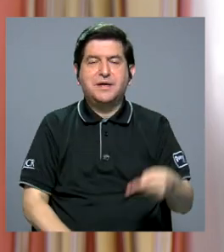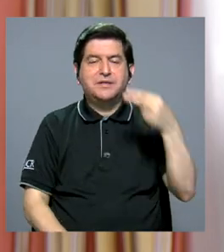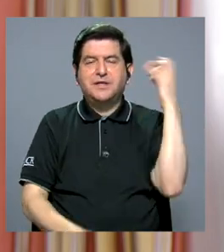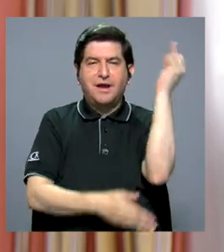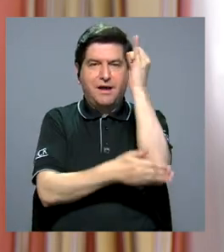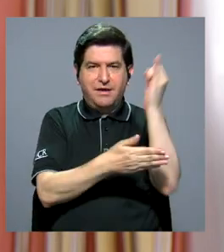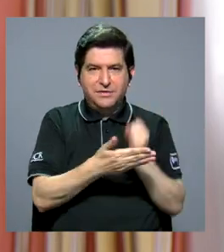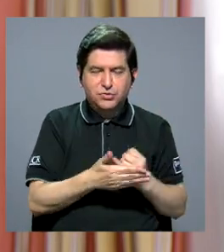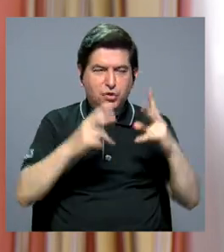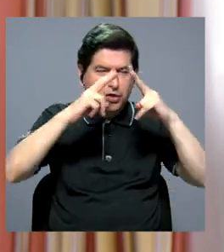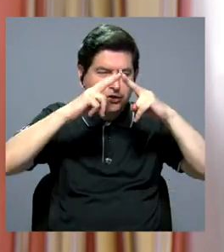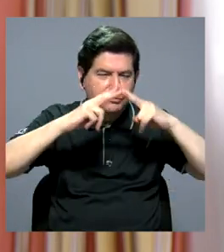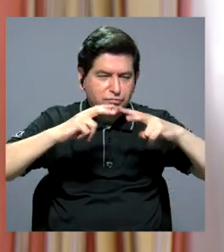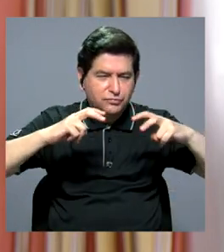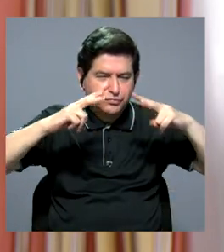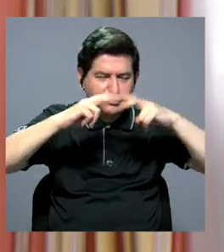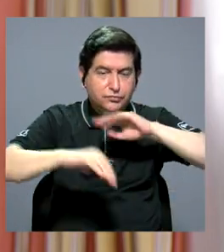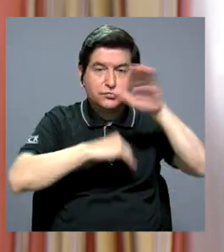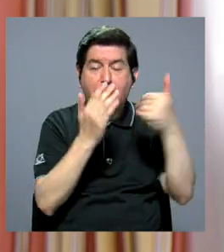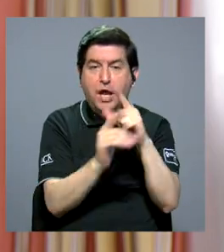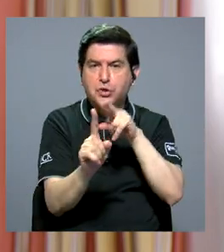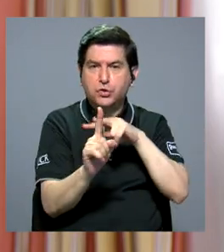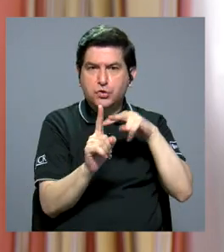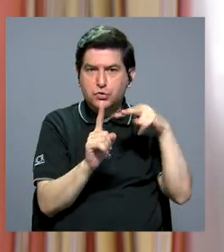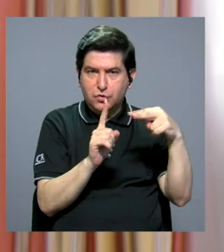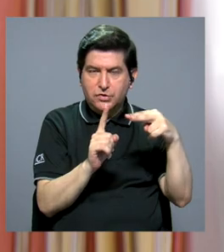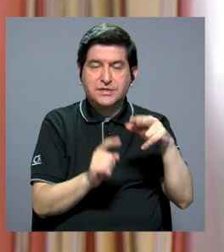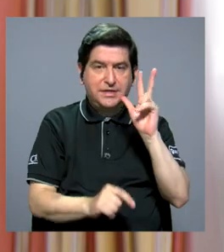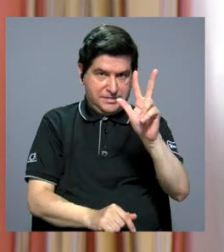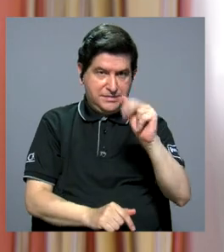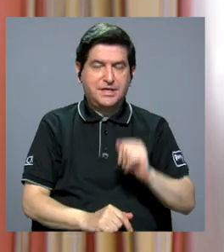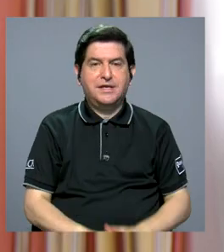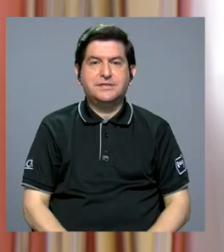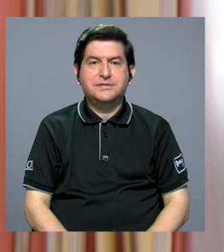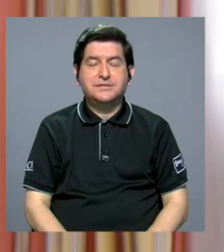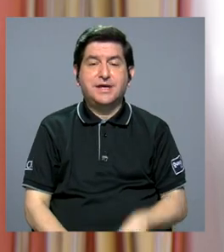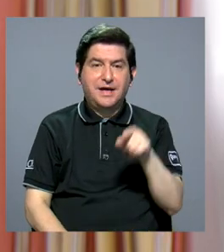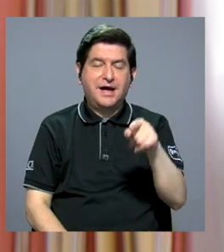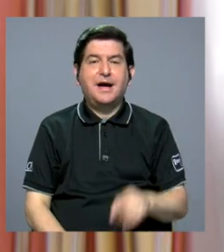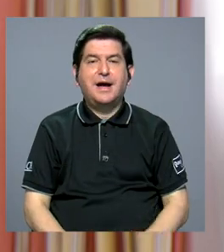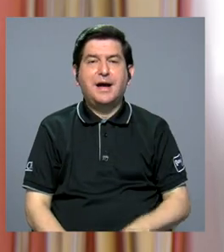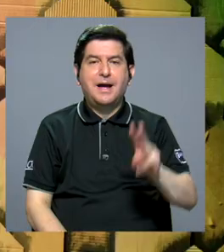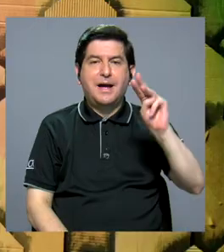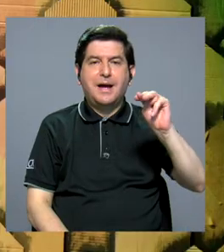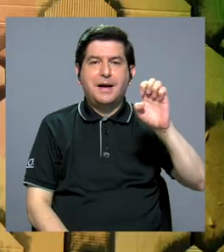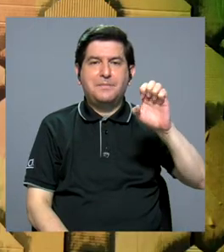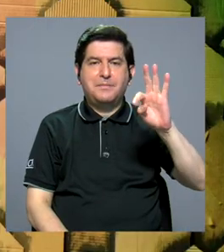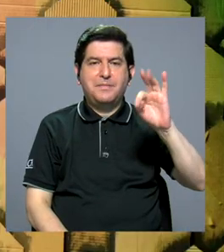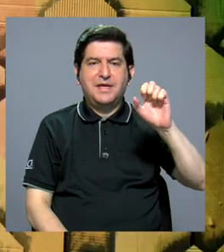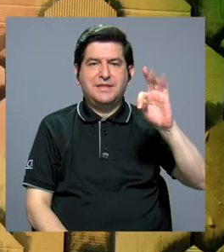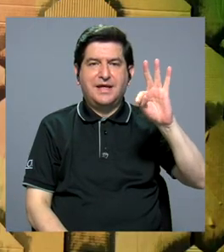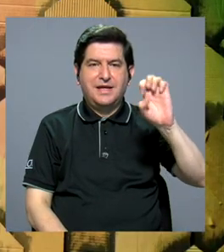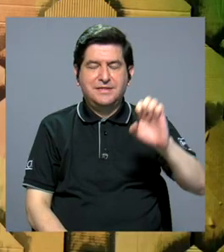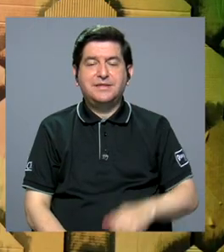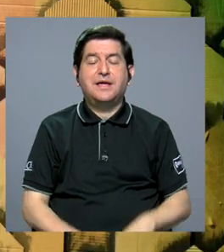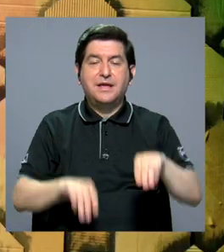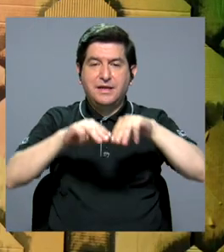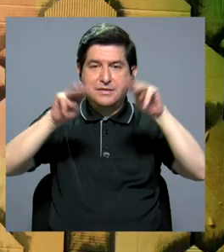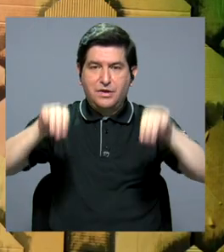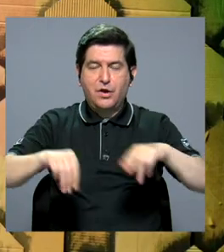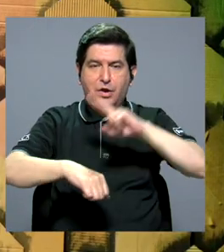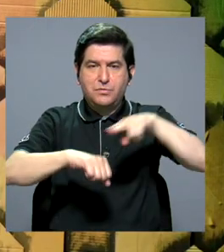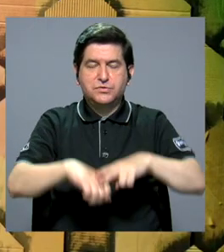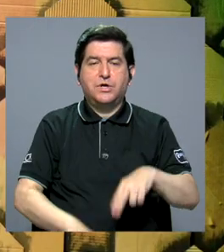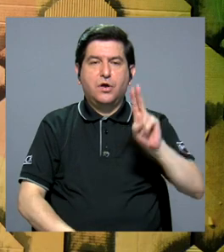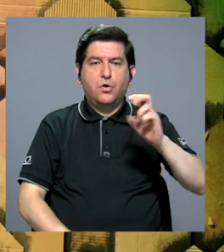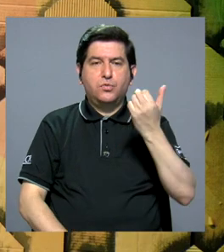arte, van a analizar desde esas tres perspectivas los metates del Museo Nacional. Recientemente la UCR